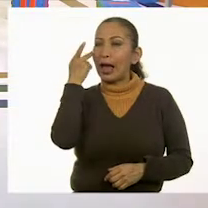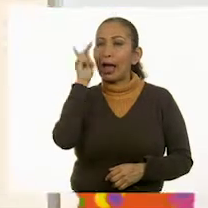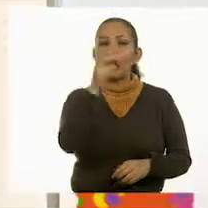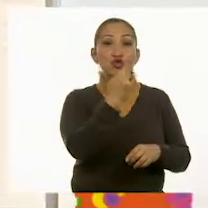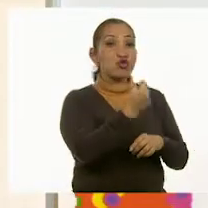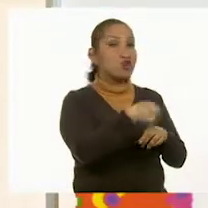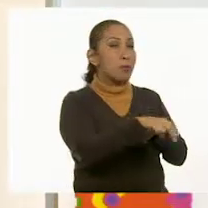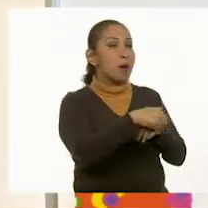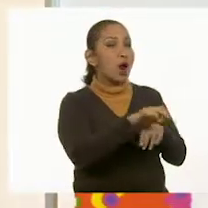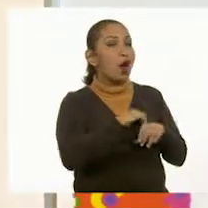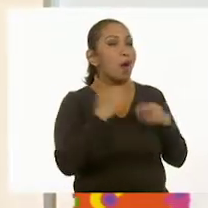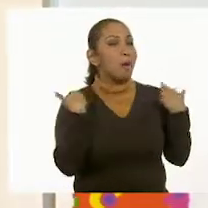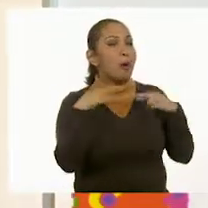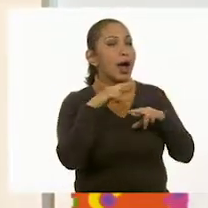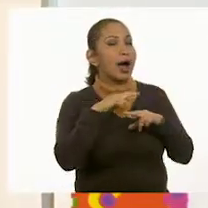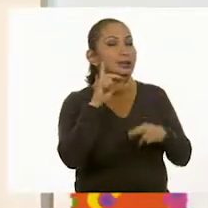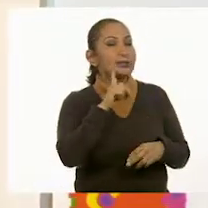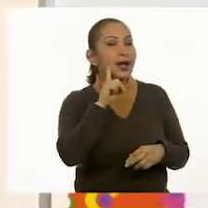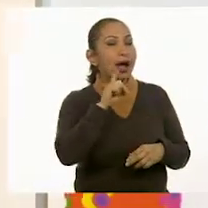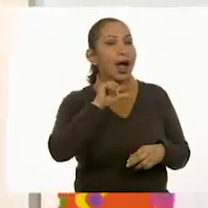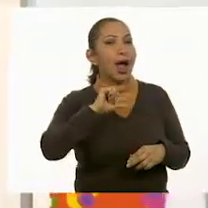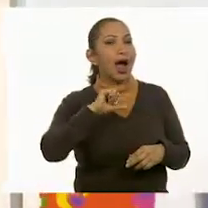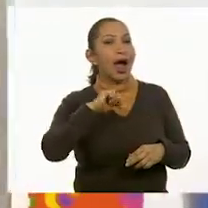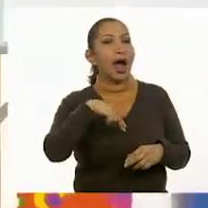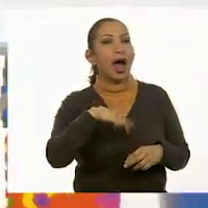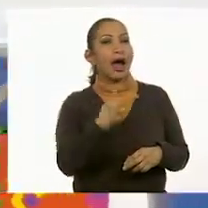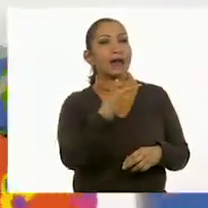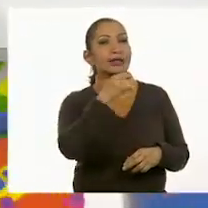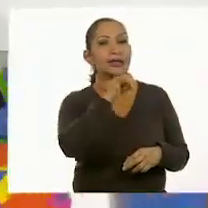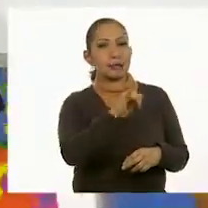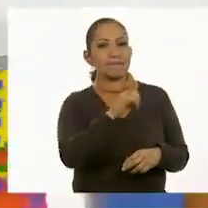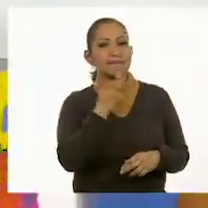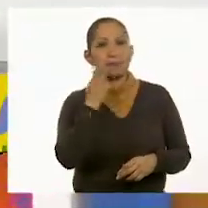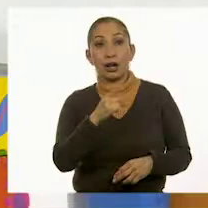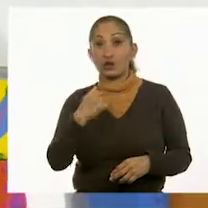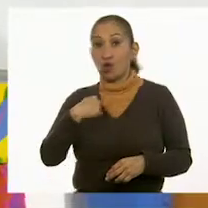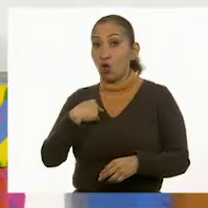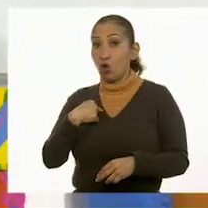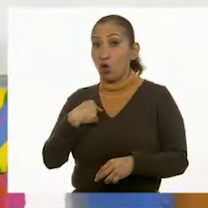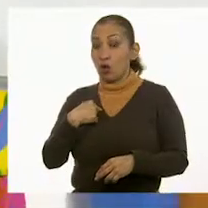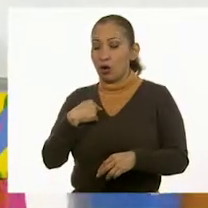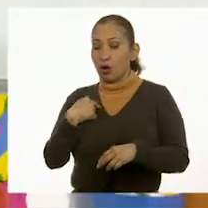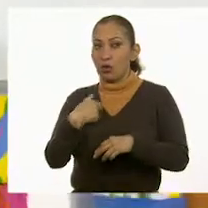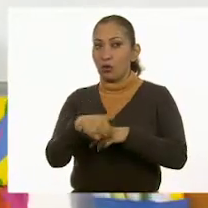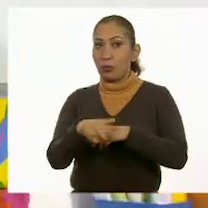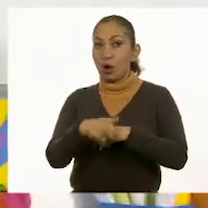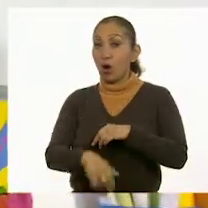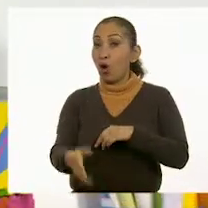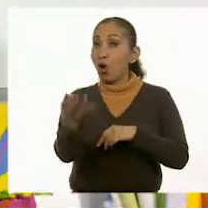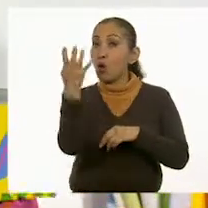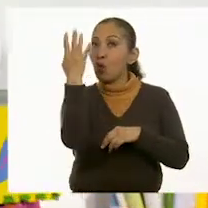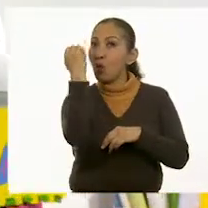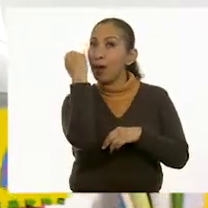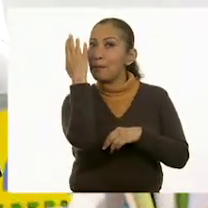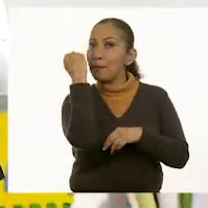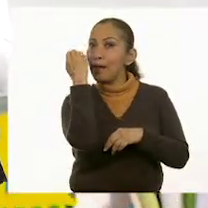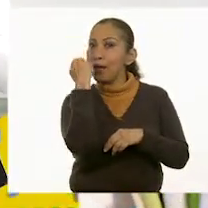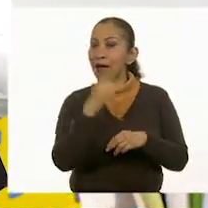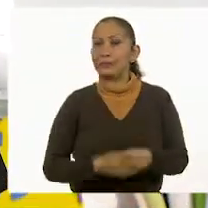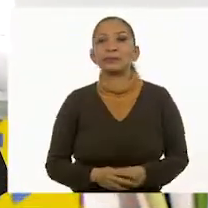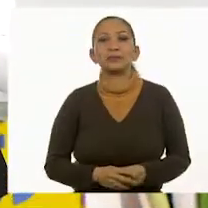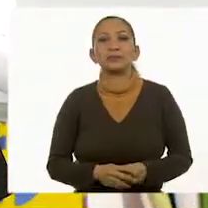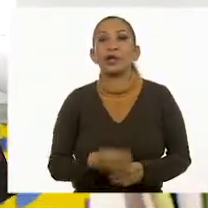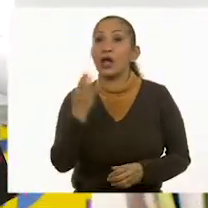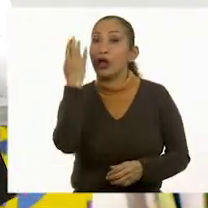va a tocar a la maestra Angie? Vamos a verlo a continuación. Y me tocó. El número nueve. El número nueve.